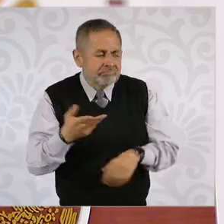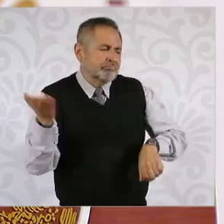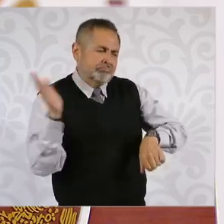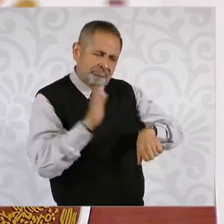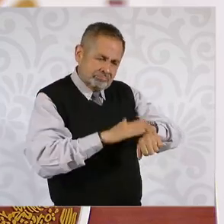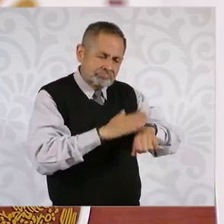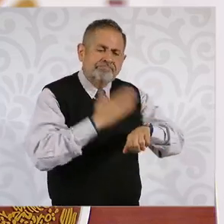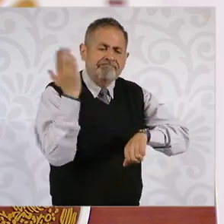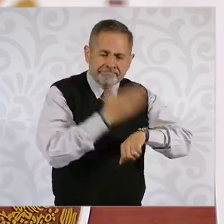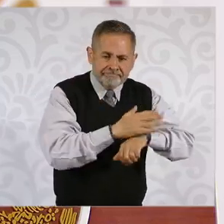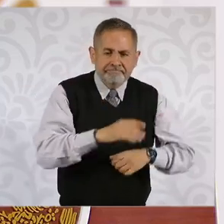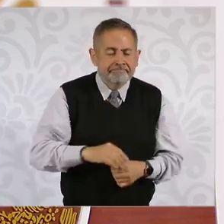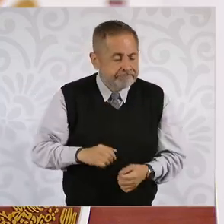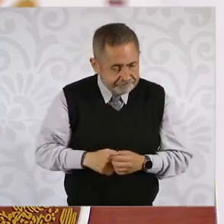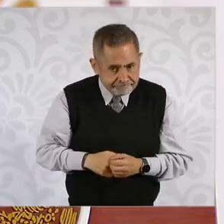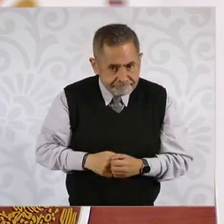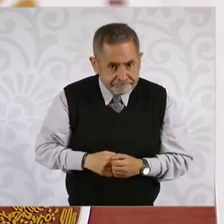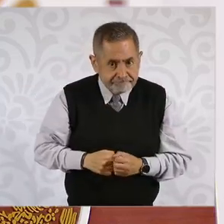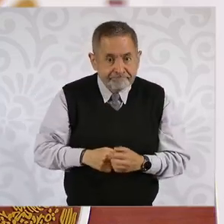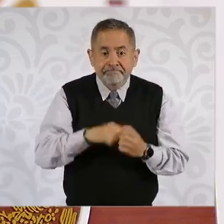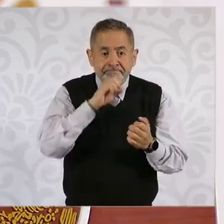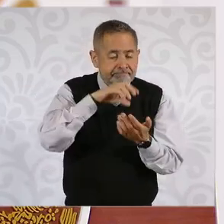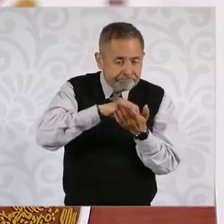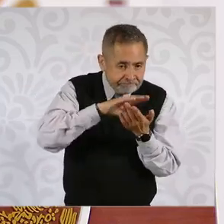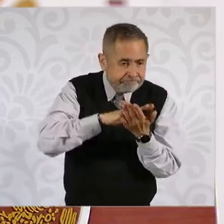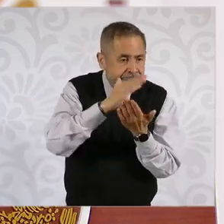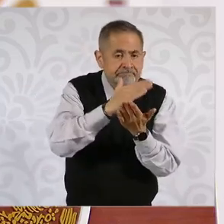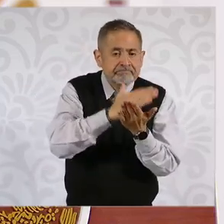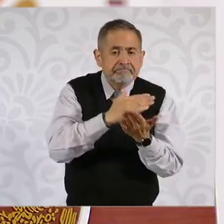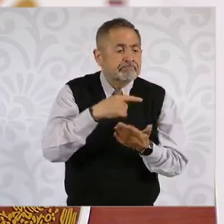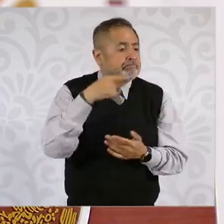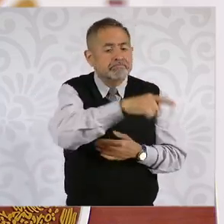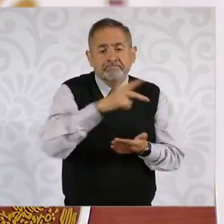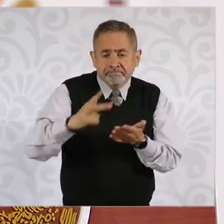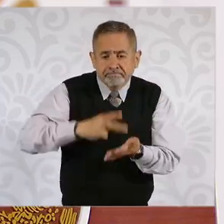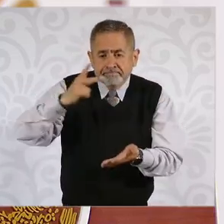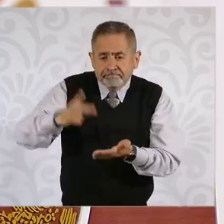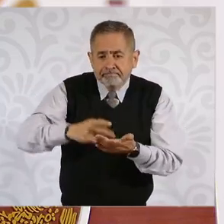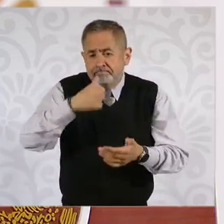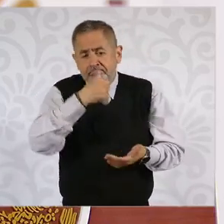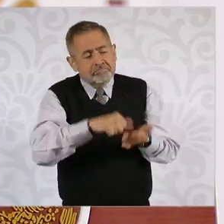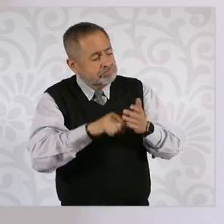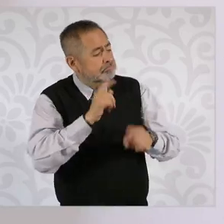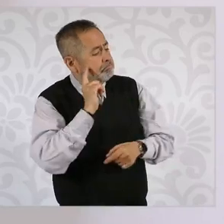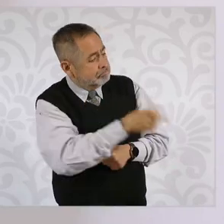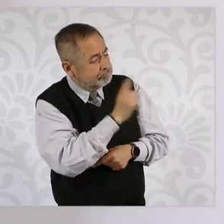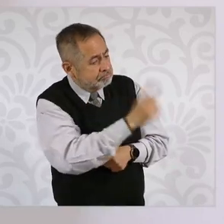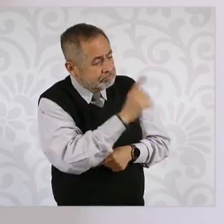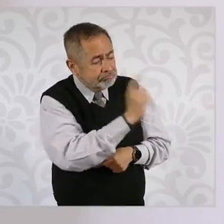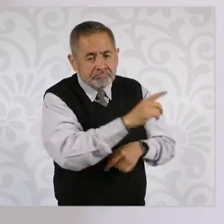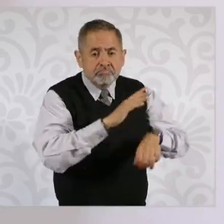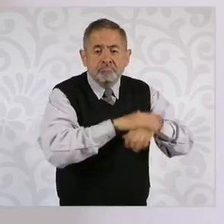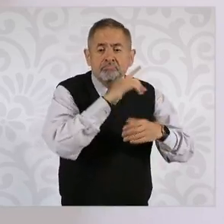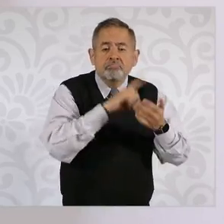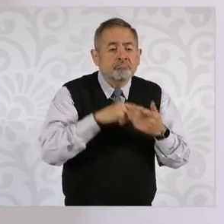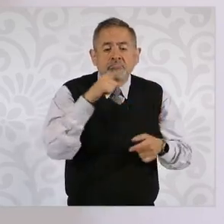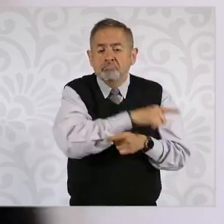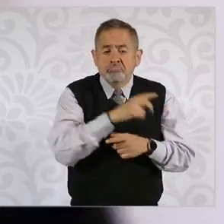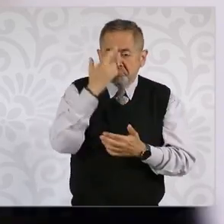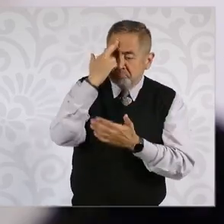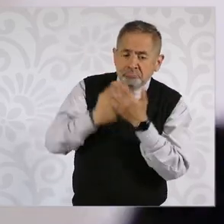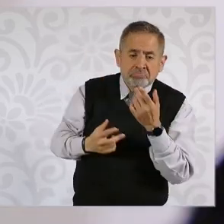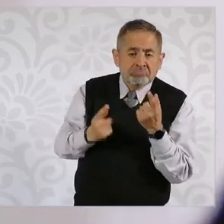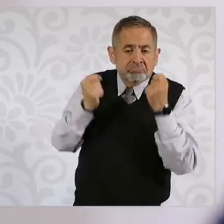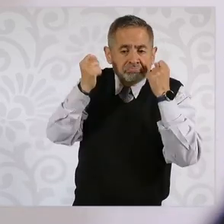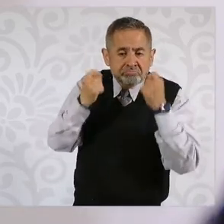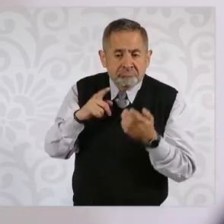los registros oficiales son conocidas las amonestaciones verbales contra la defensora por faltas que van desde